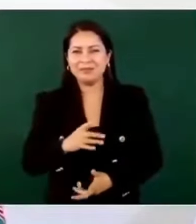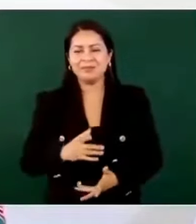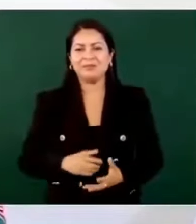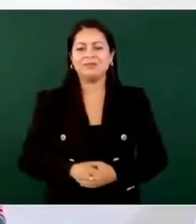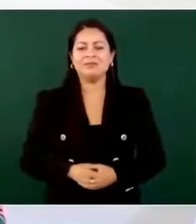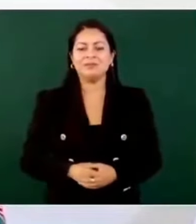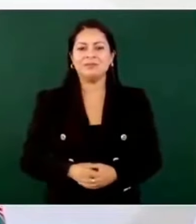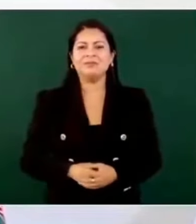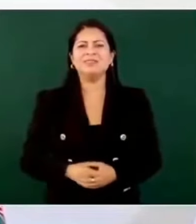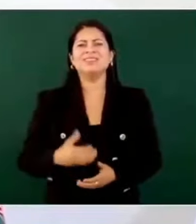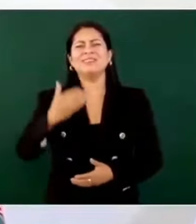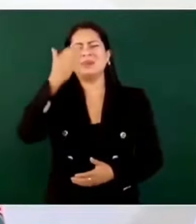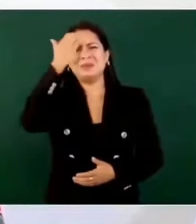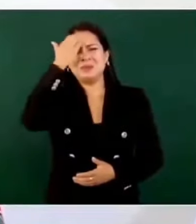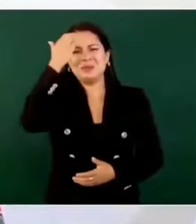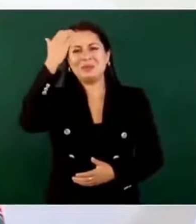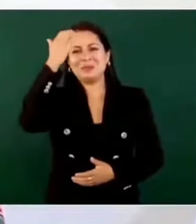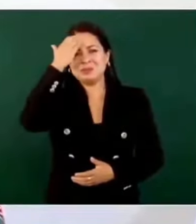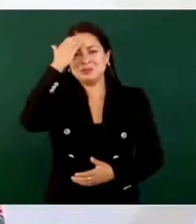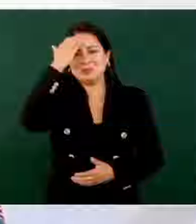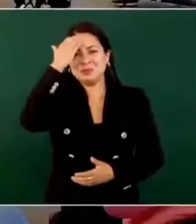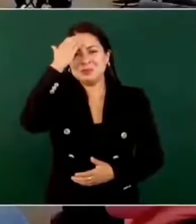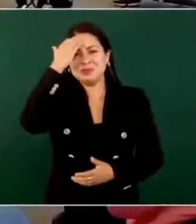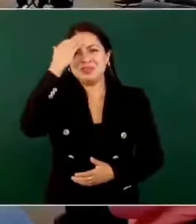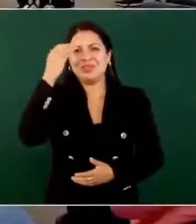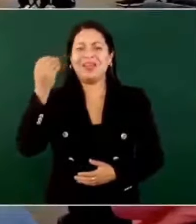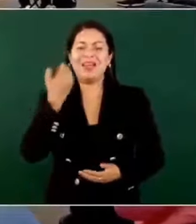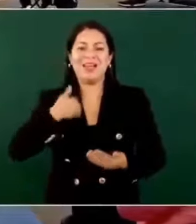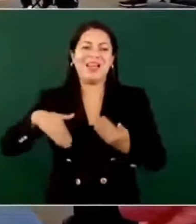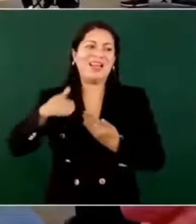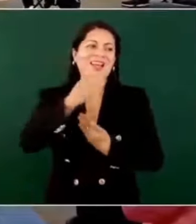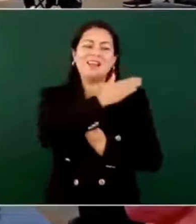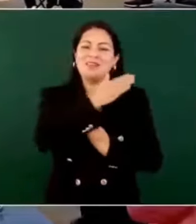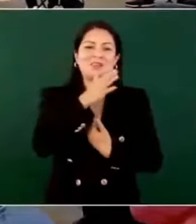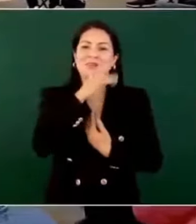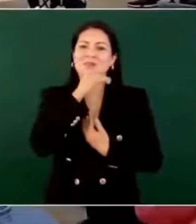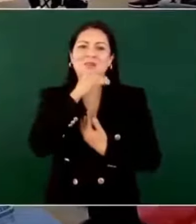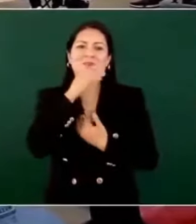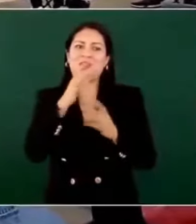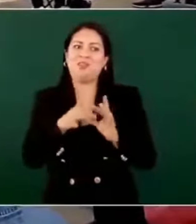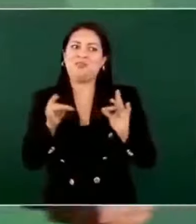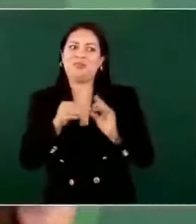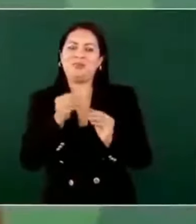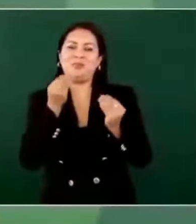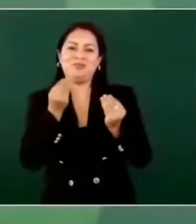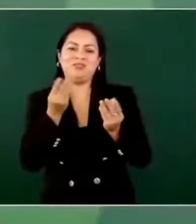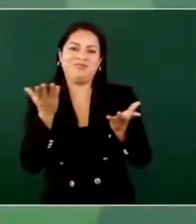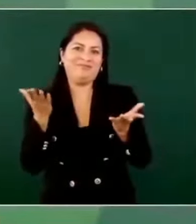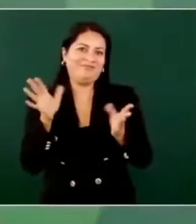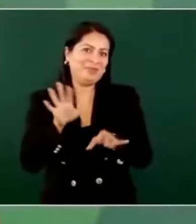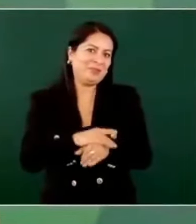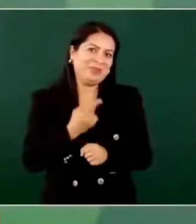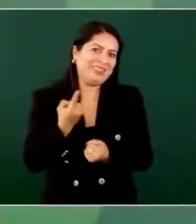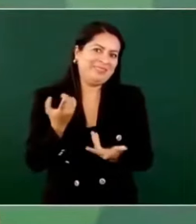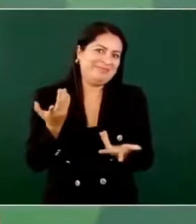Y conozco a Claudia, pero ya no puedo hablar mucho porque… O sea,